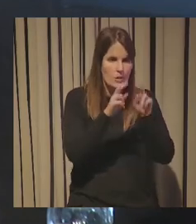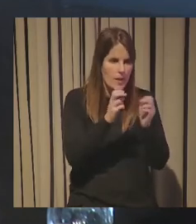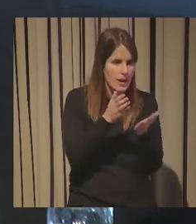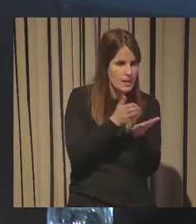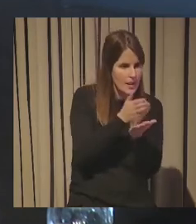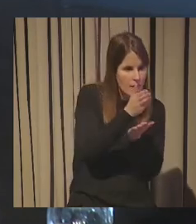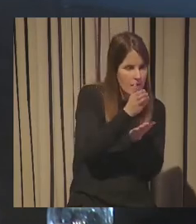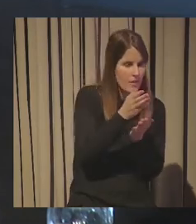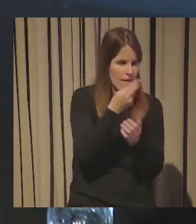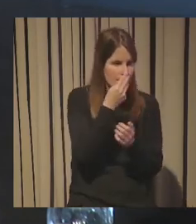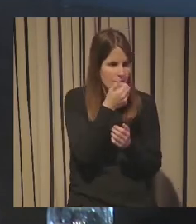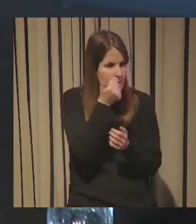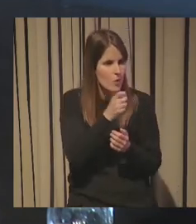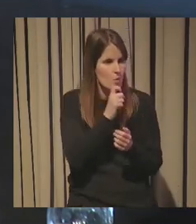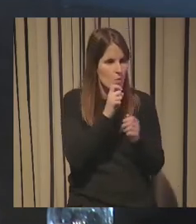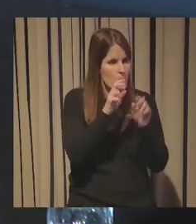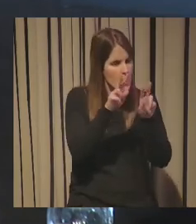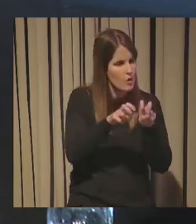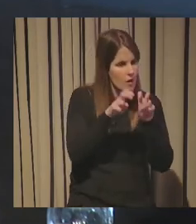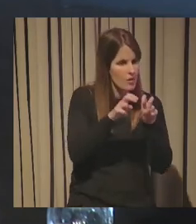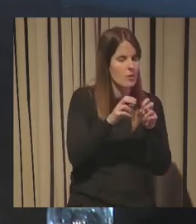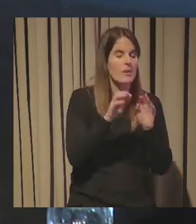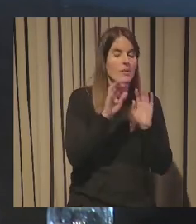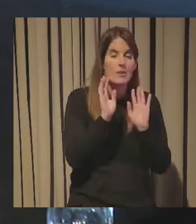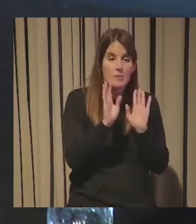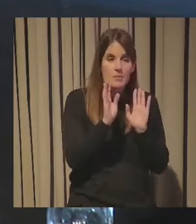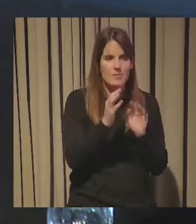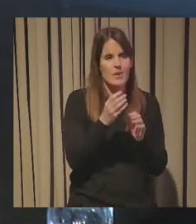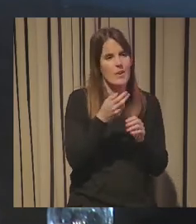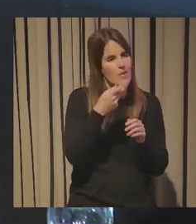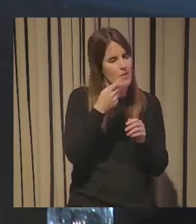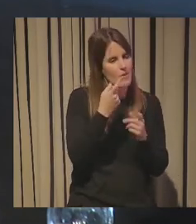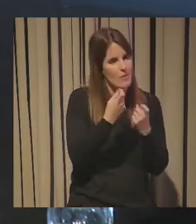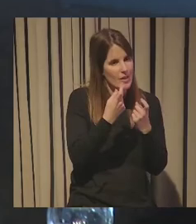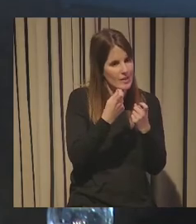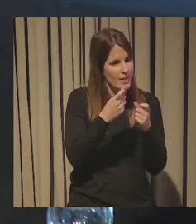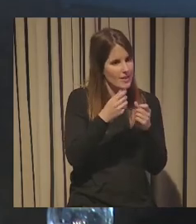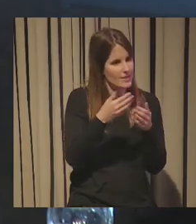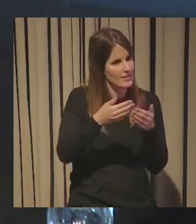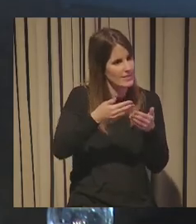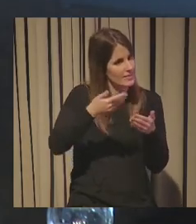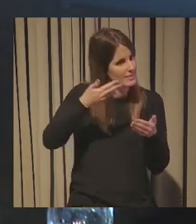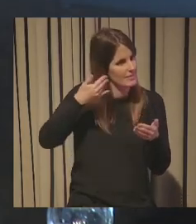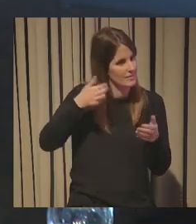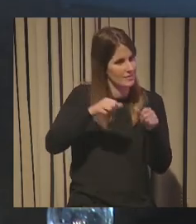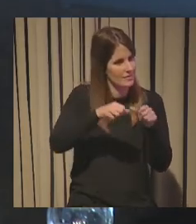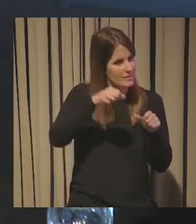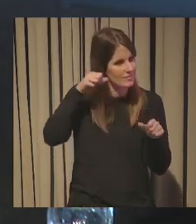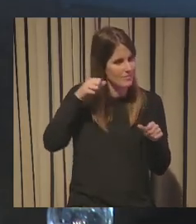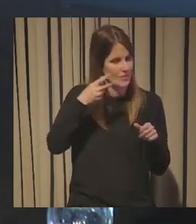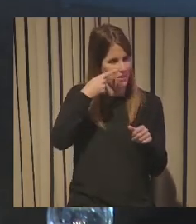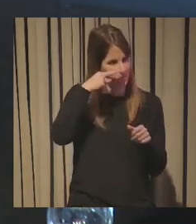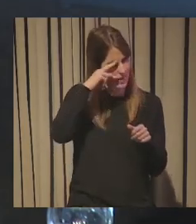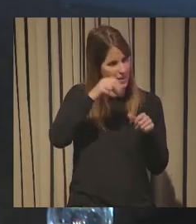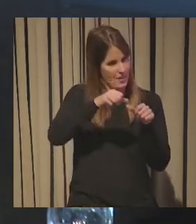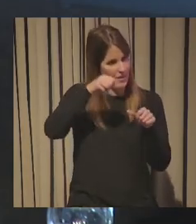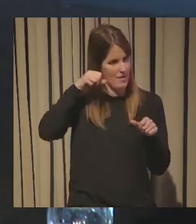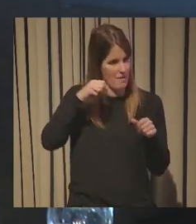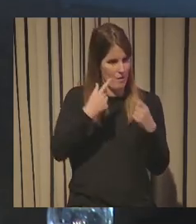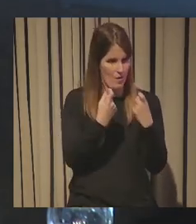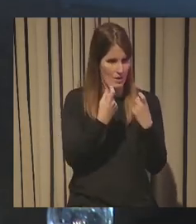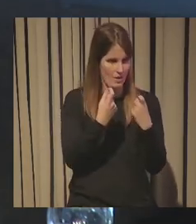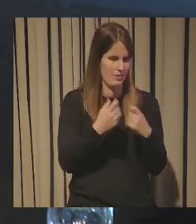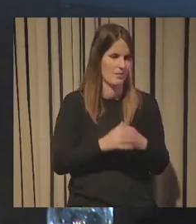como las podemos hacer más innovadoras pero que nos falta un poco de bagaje ¿Cuáles